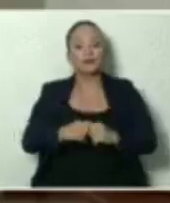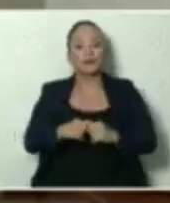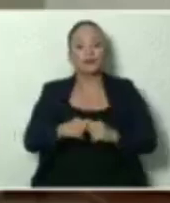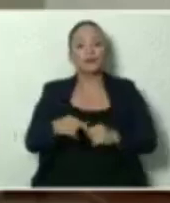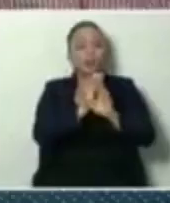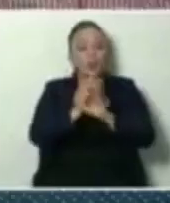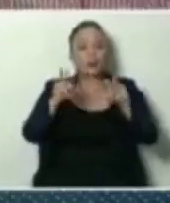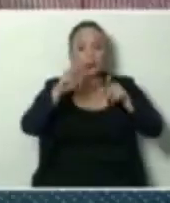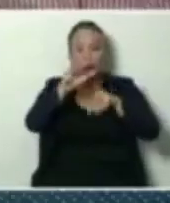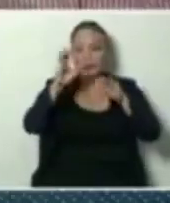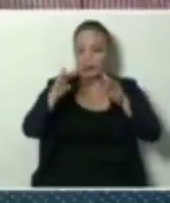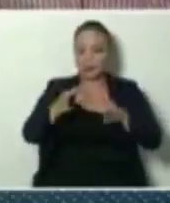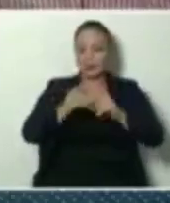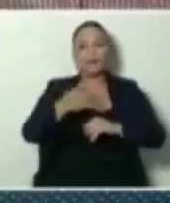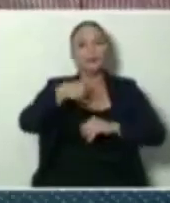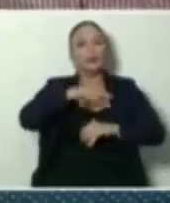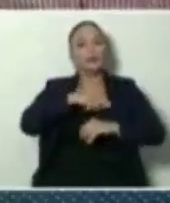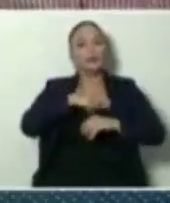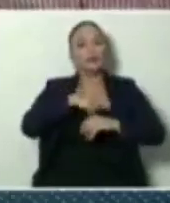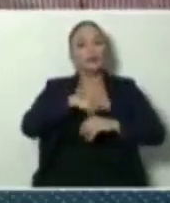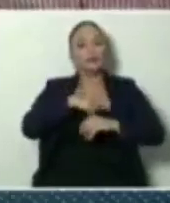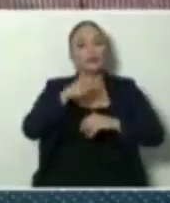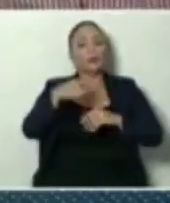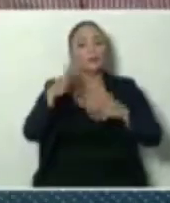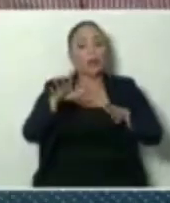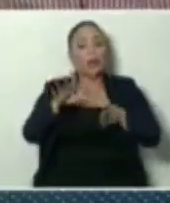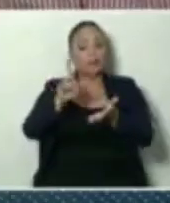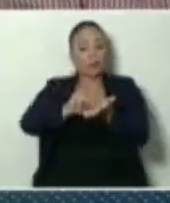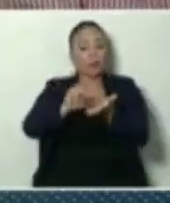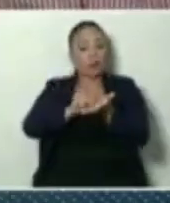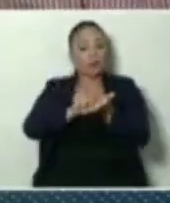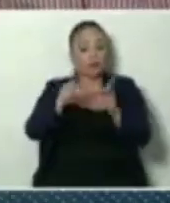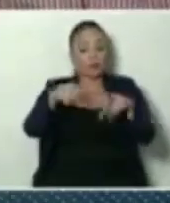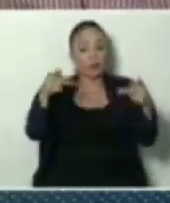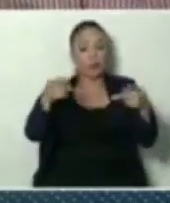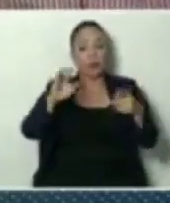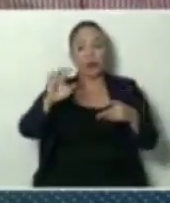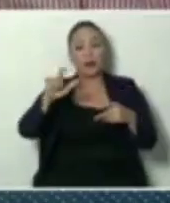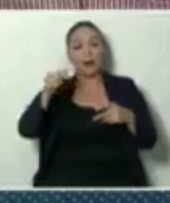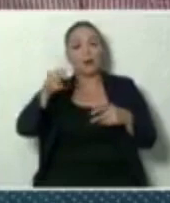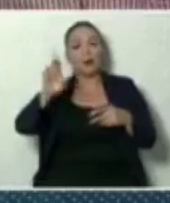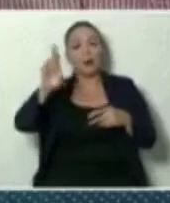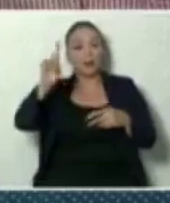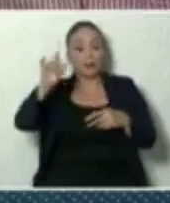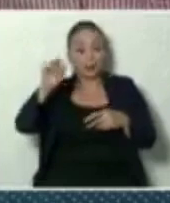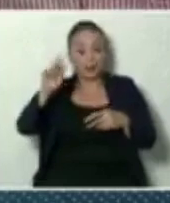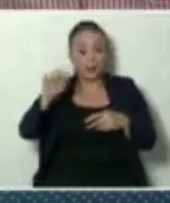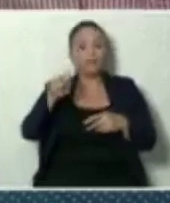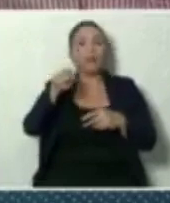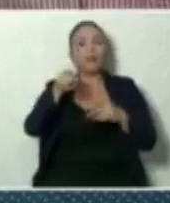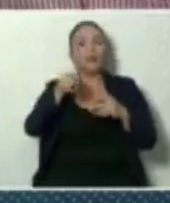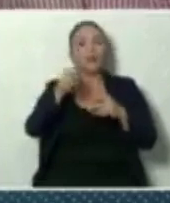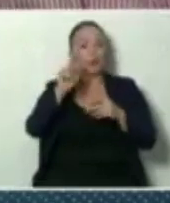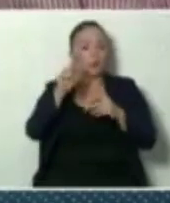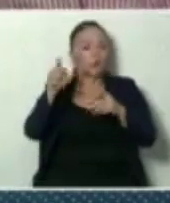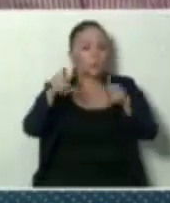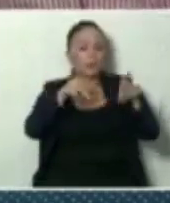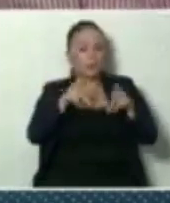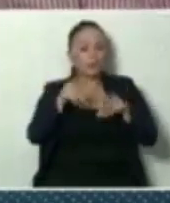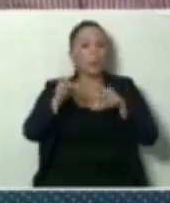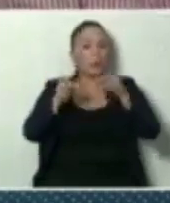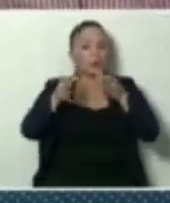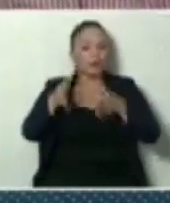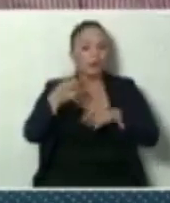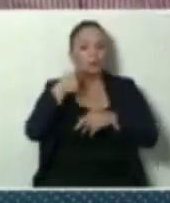están sobre aviso. Nosotros publicamos en El Guardián una nota de unos señores muy acuciosos que se dieron a la tarea de verificar